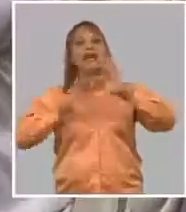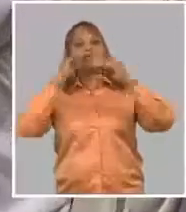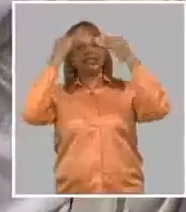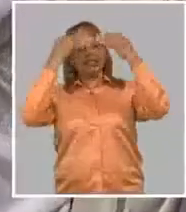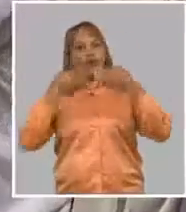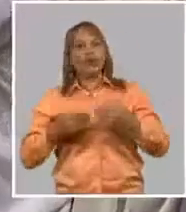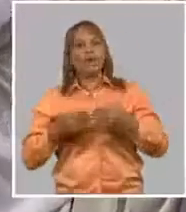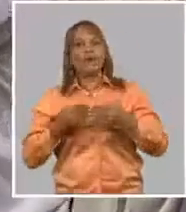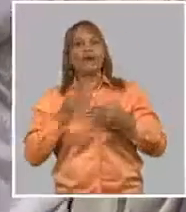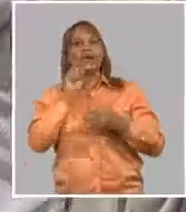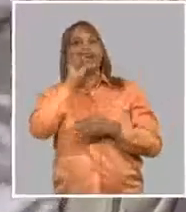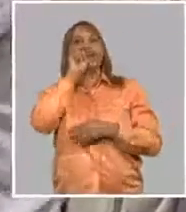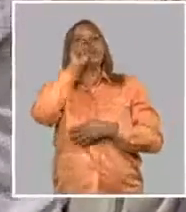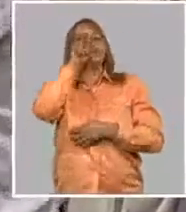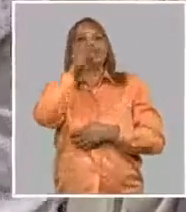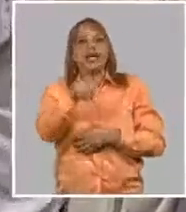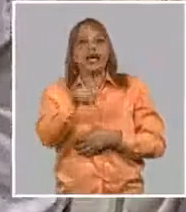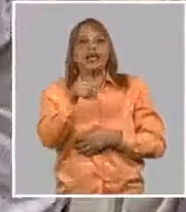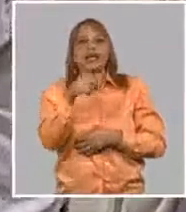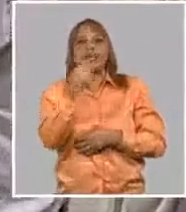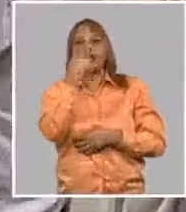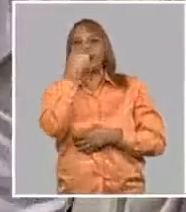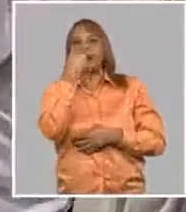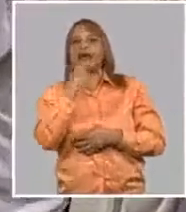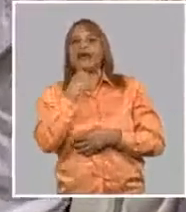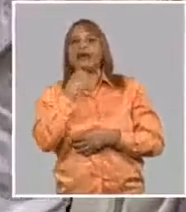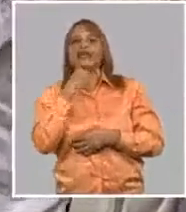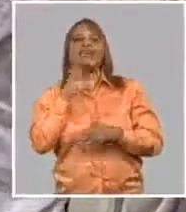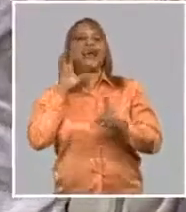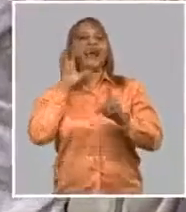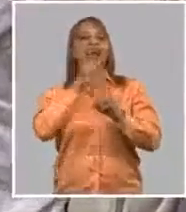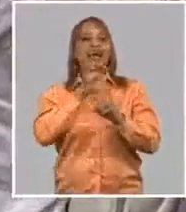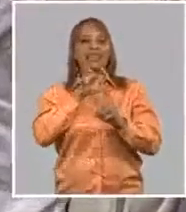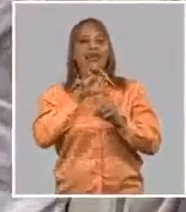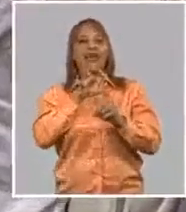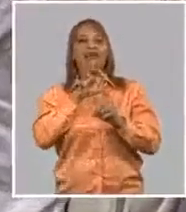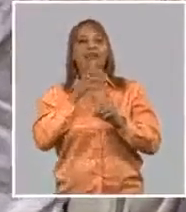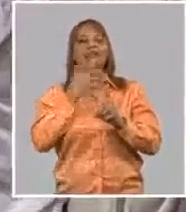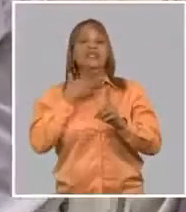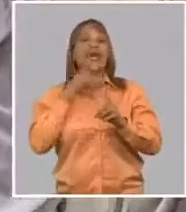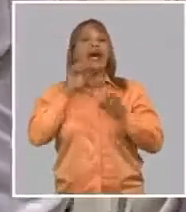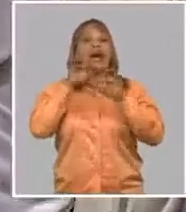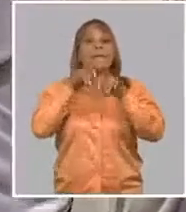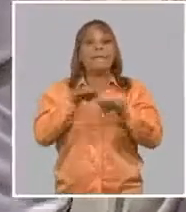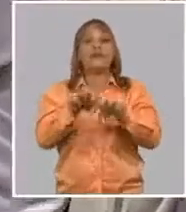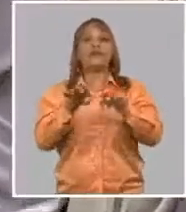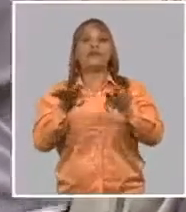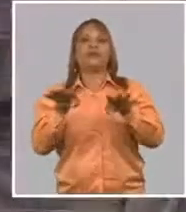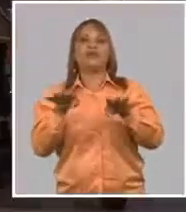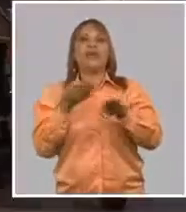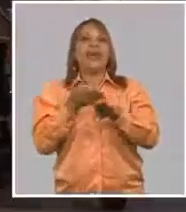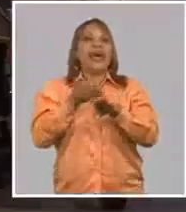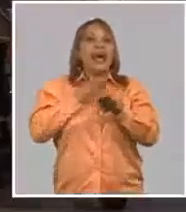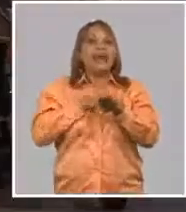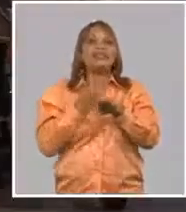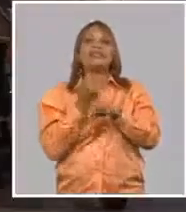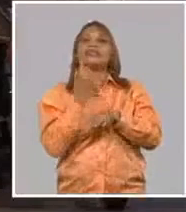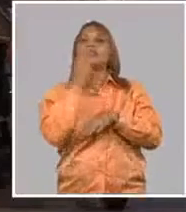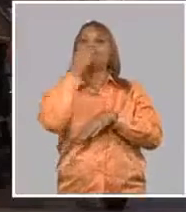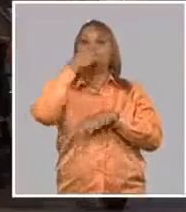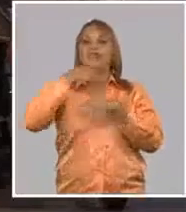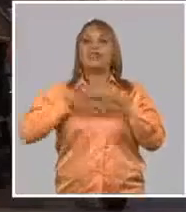salen de las mucosas y empiezan a atacar el patógeno, y en este caso en particular el virus, desde antes de entrar